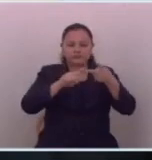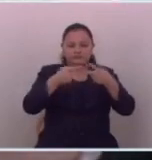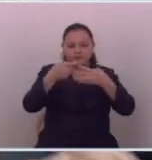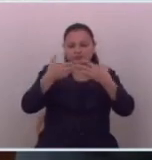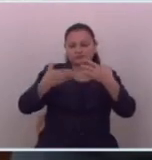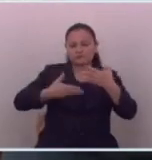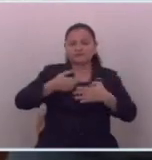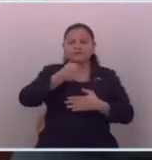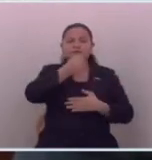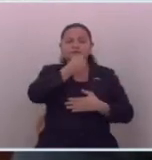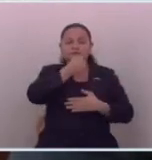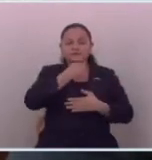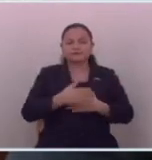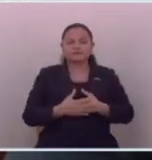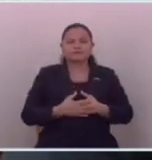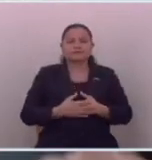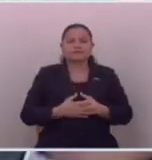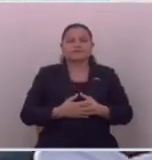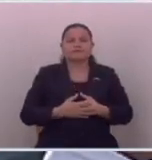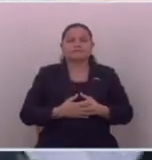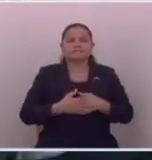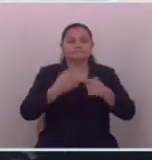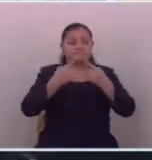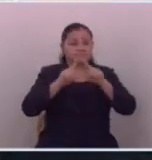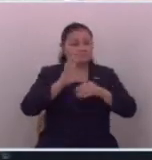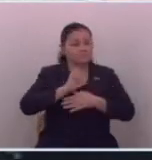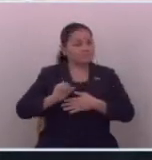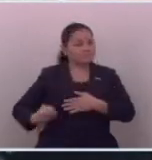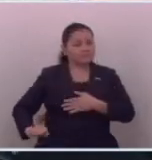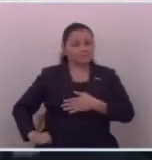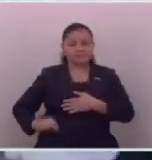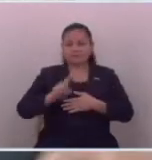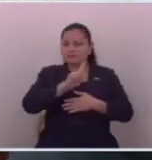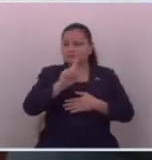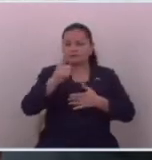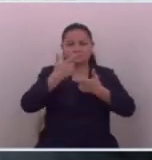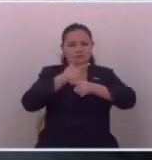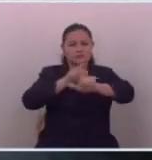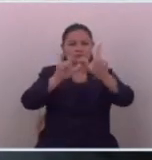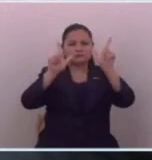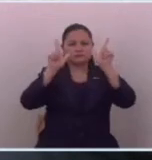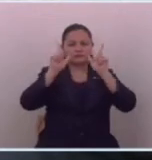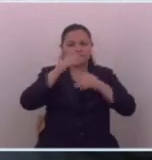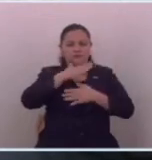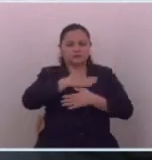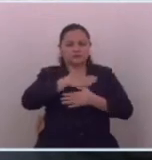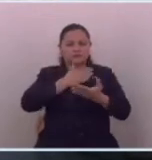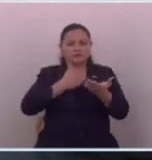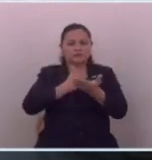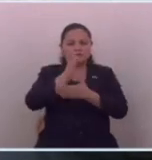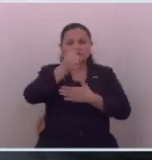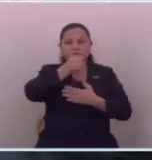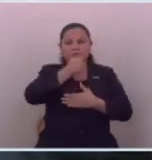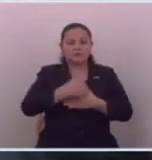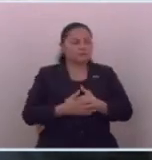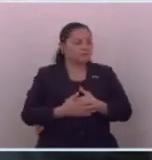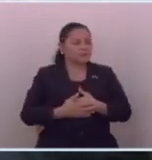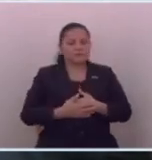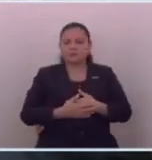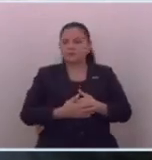derecho a la información. Pero El Salvador no siempre fue libre de tener acceso a la información,